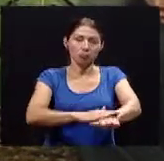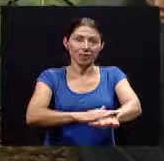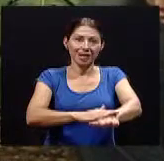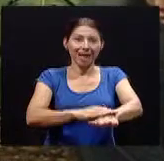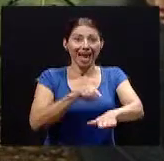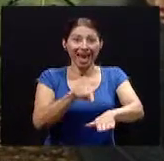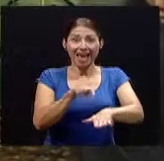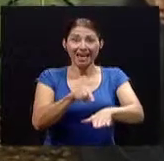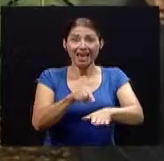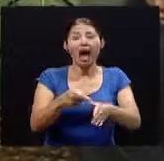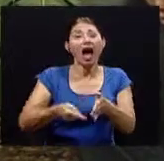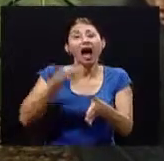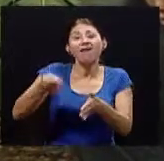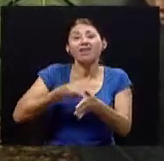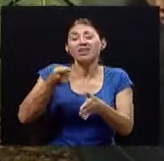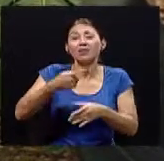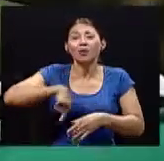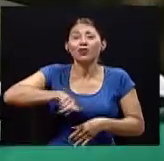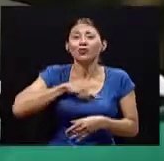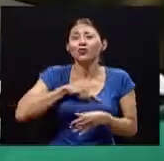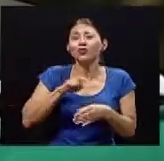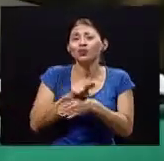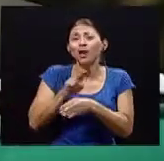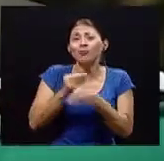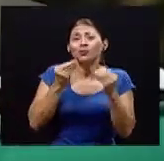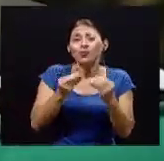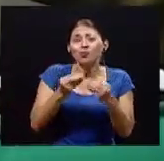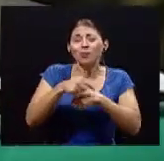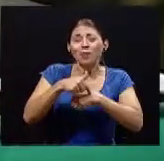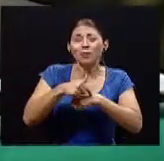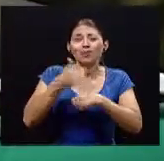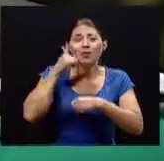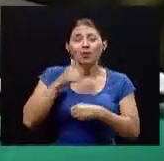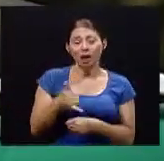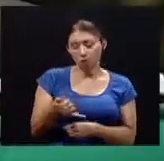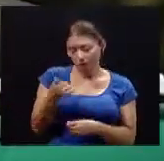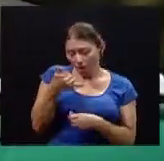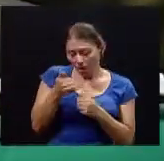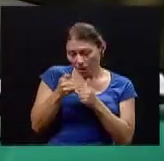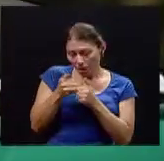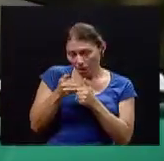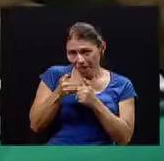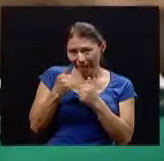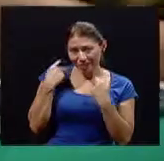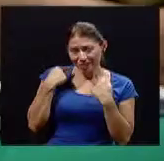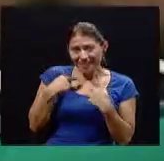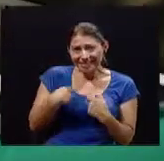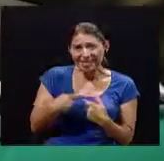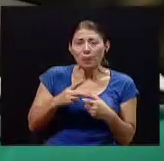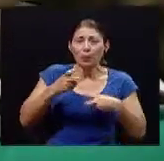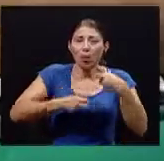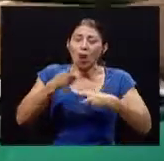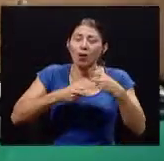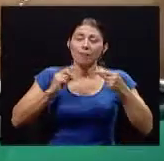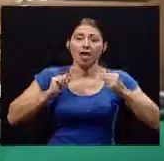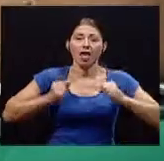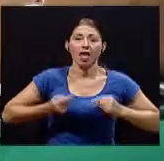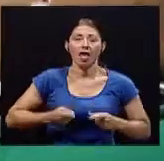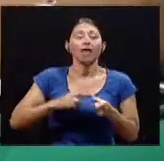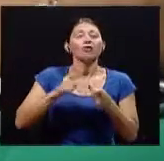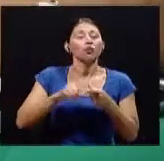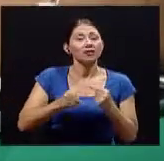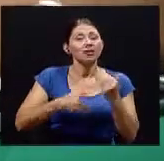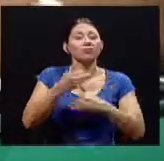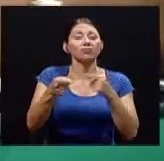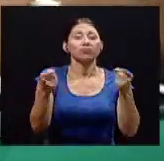tenemos problemas ahí a nivel de la comunicación nerviosa en el brazo digamos la gente refiere que se le